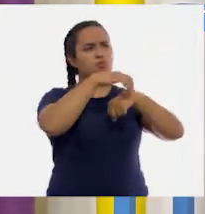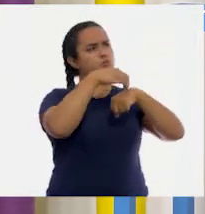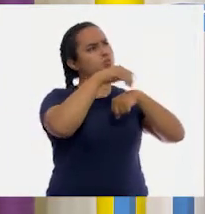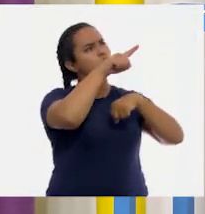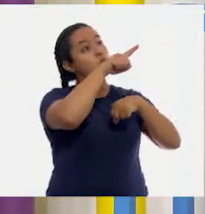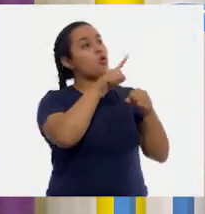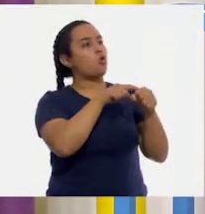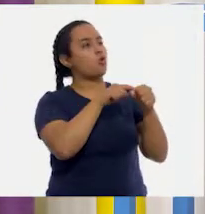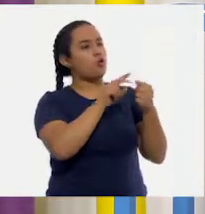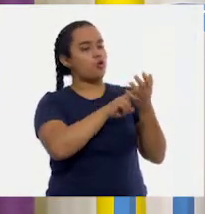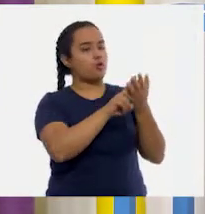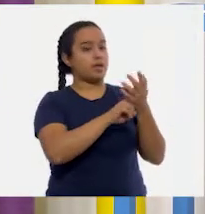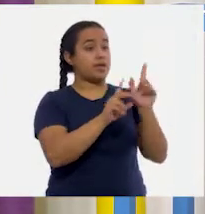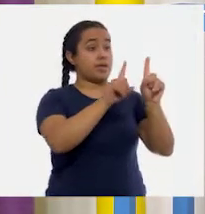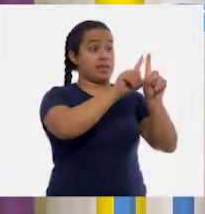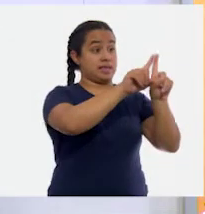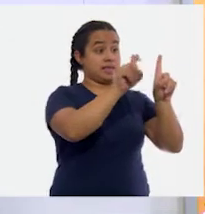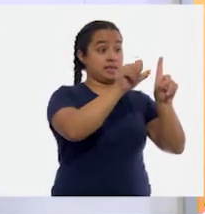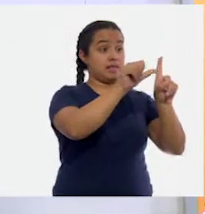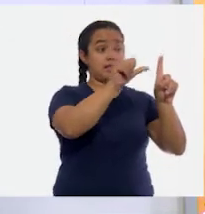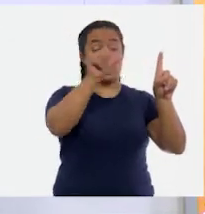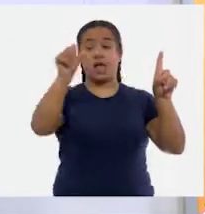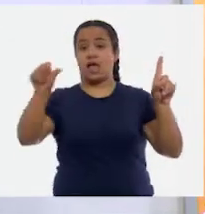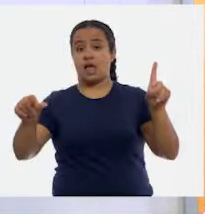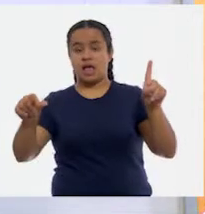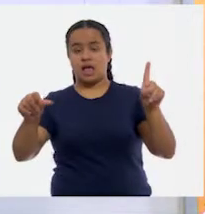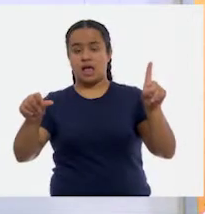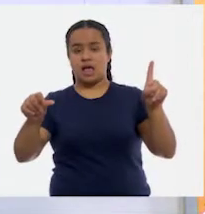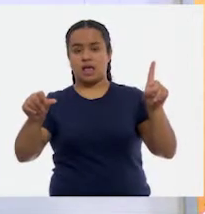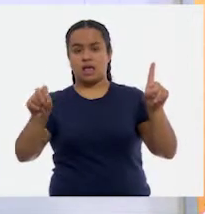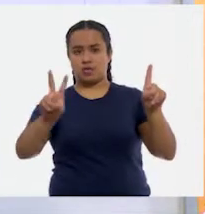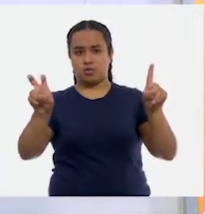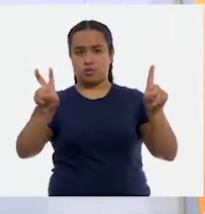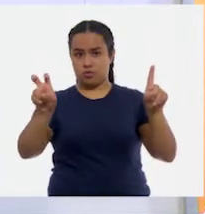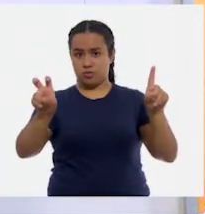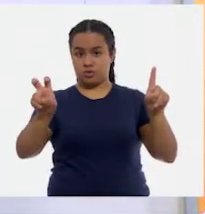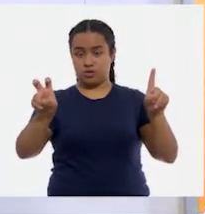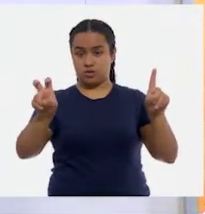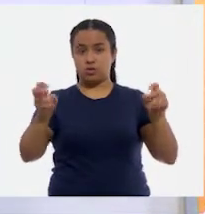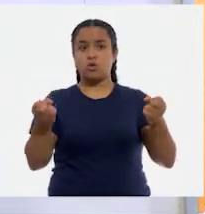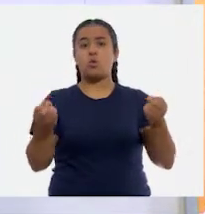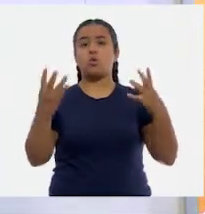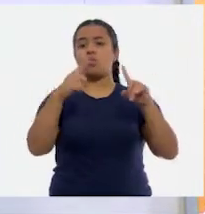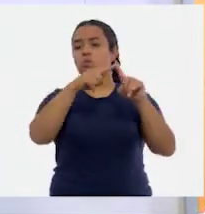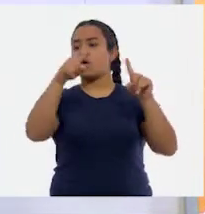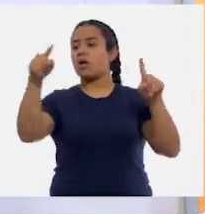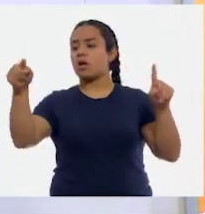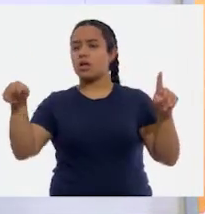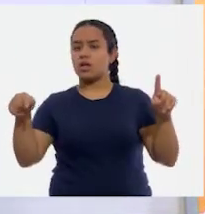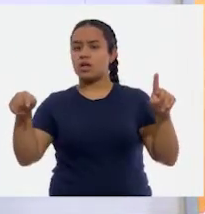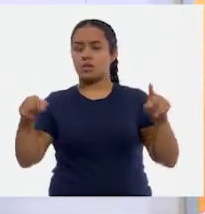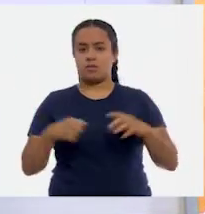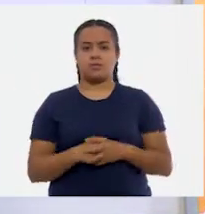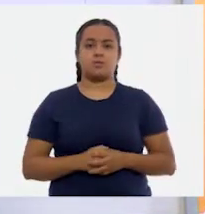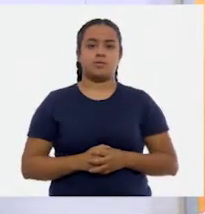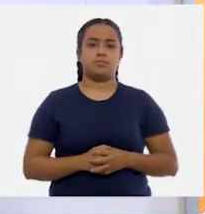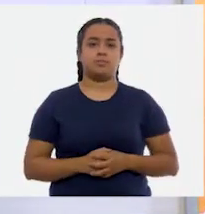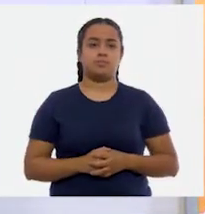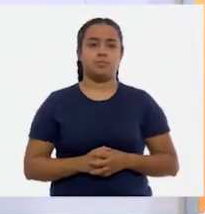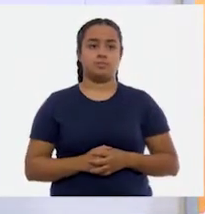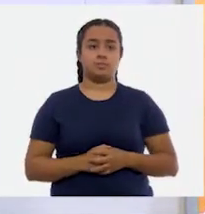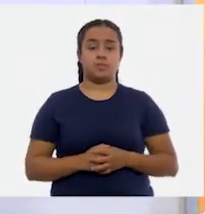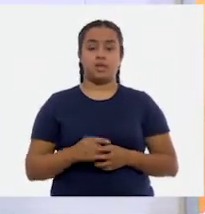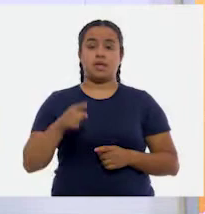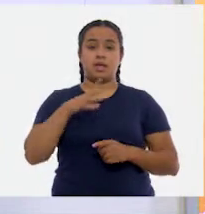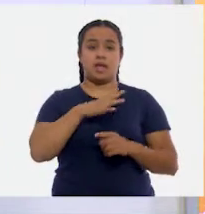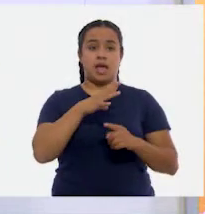Del cien al otro, al doscientos, ¿cuántos pasaron? Pasaron diez